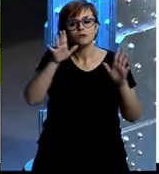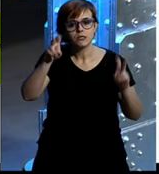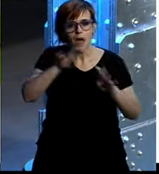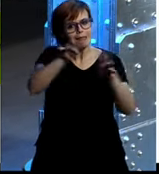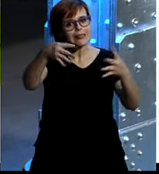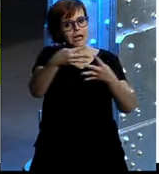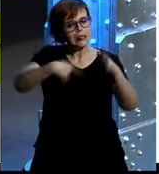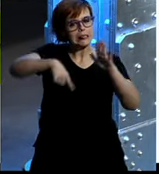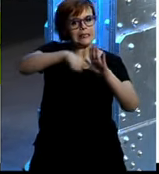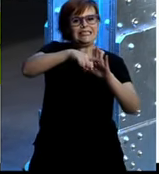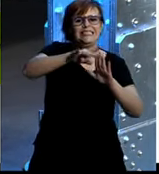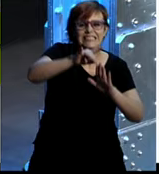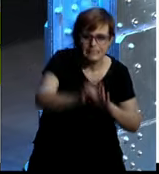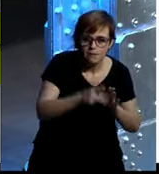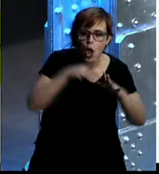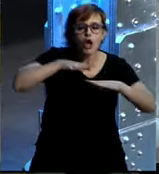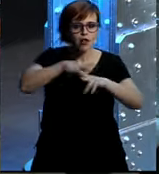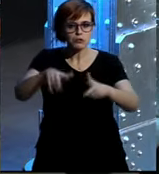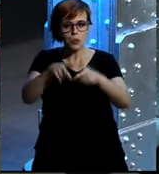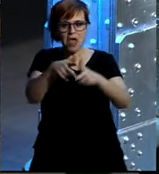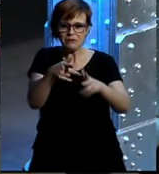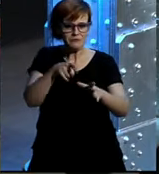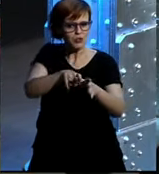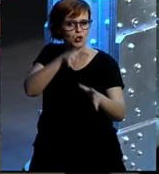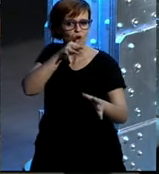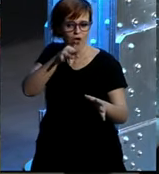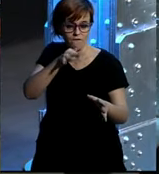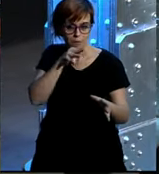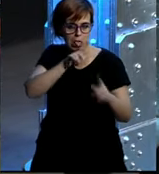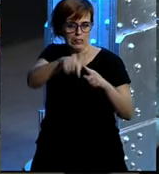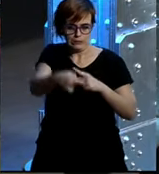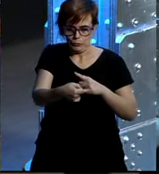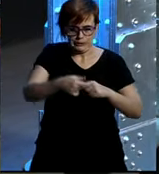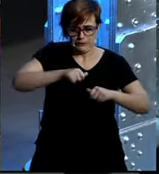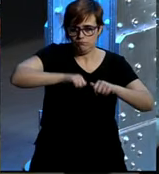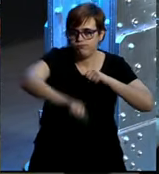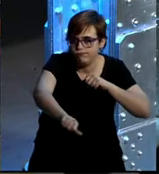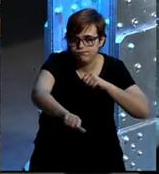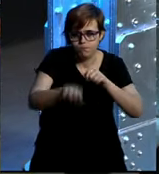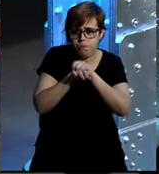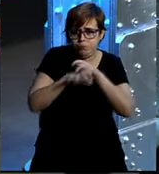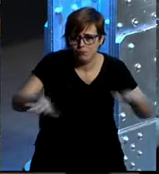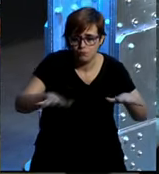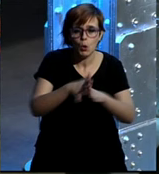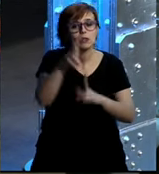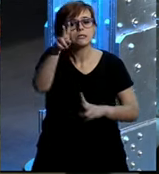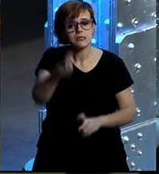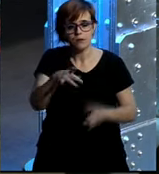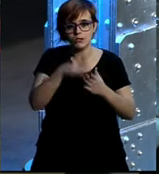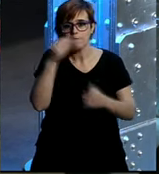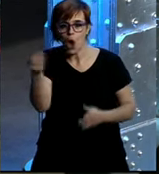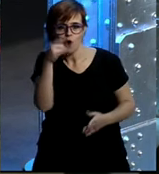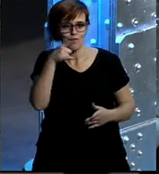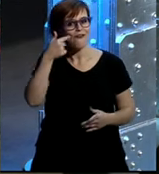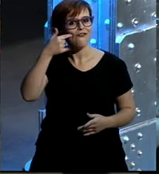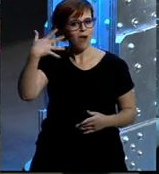de Internet, pero no capitalizábamos las redes sociales como lo hemos hecho después desde el punto de vista de aumentar y mejorar